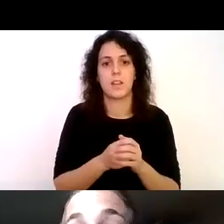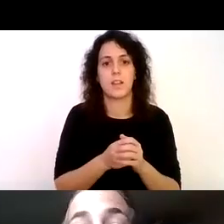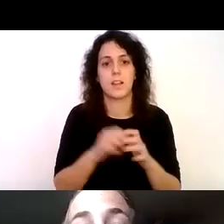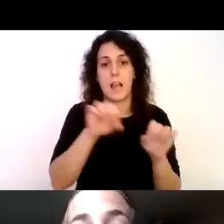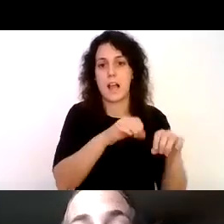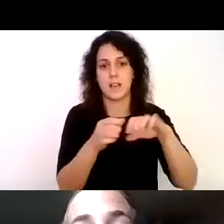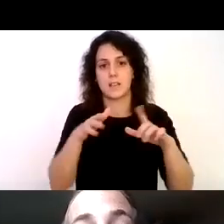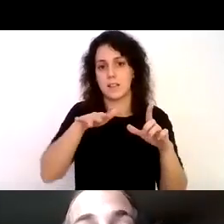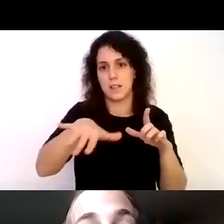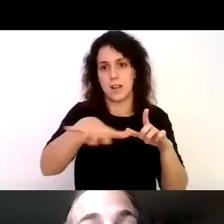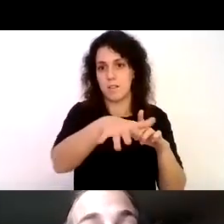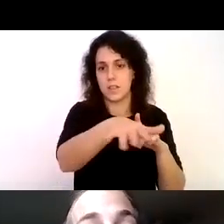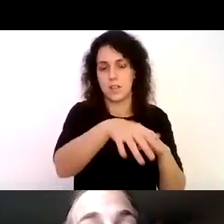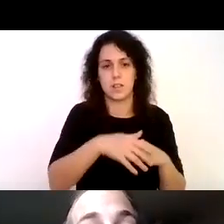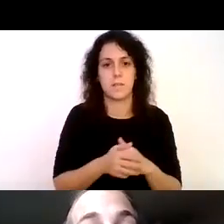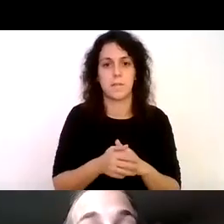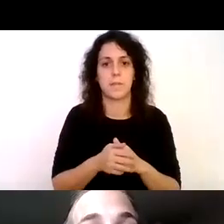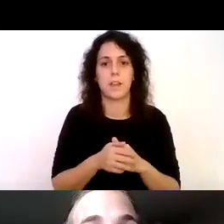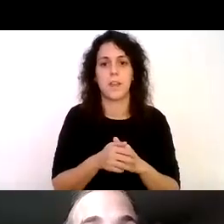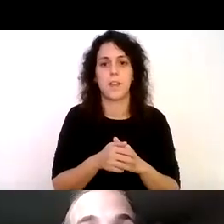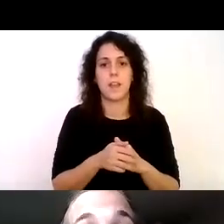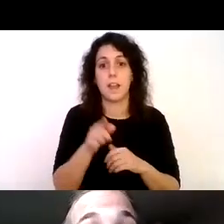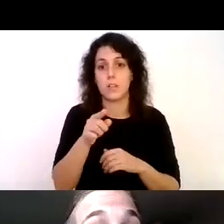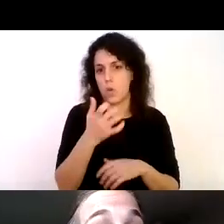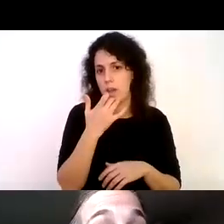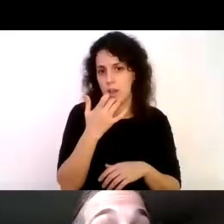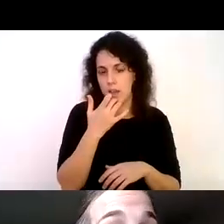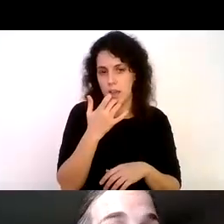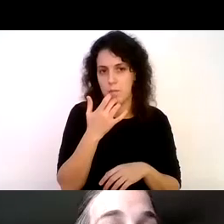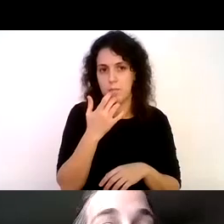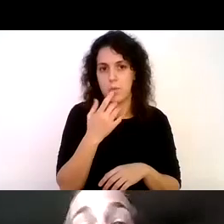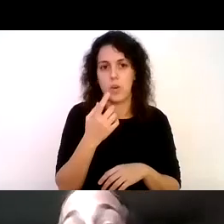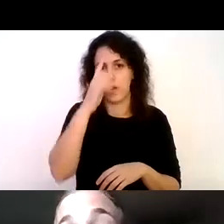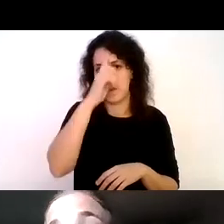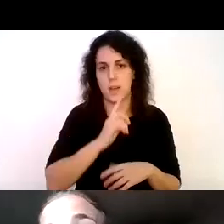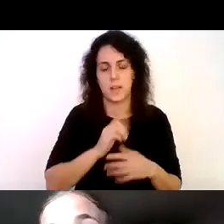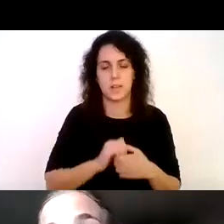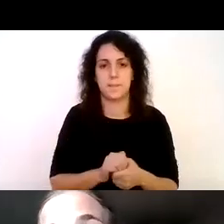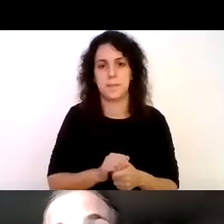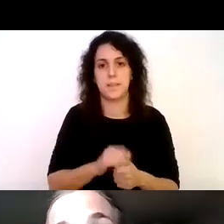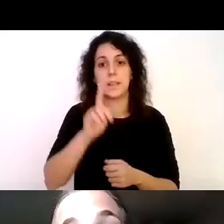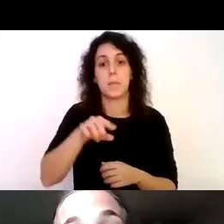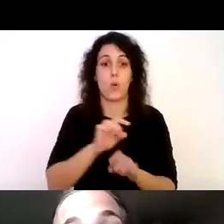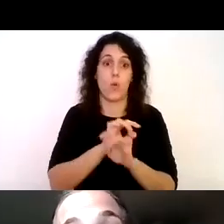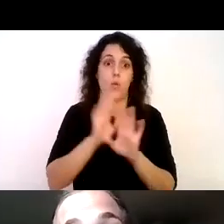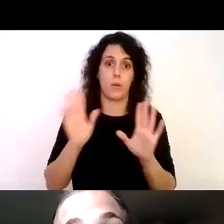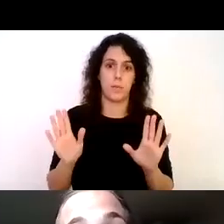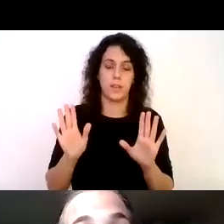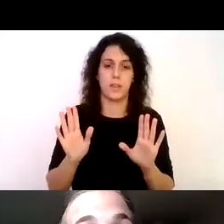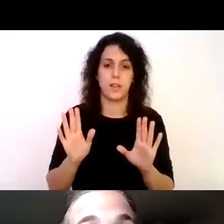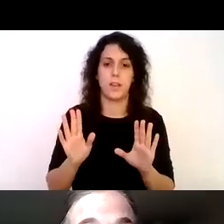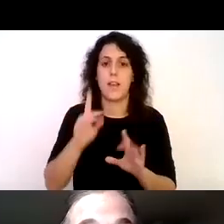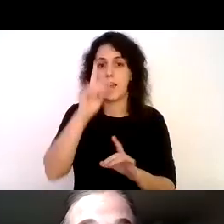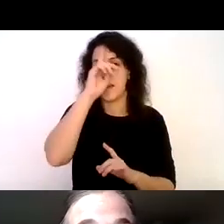entonces esos son un ejemplo de unas imágenes y tenemos obviamente también expediciones